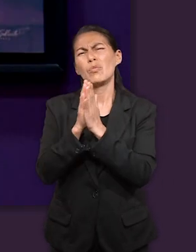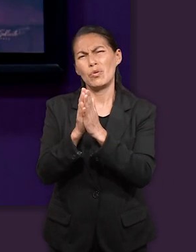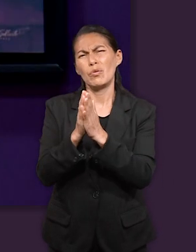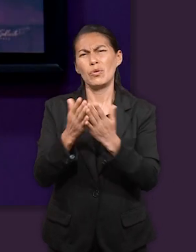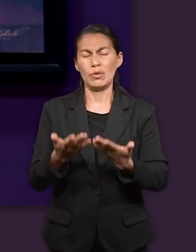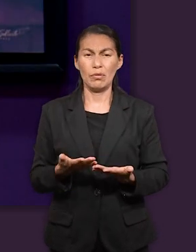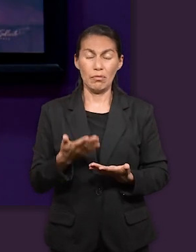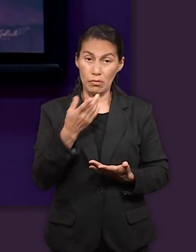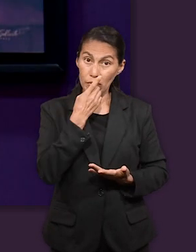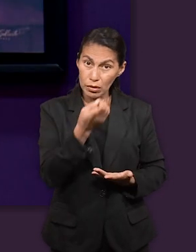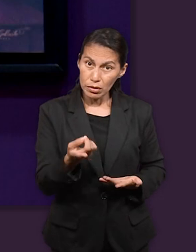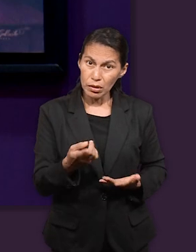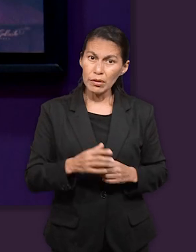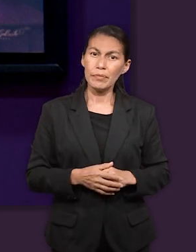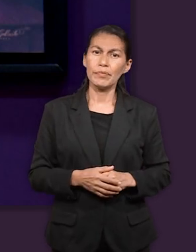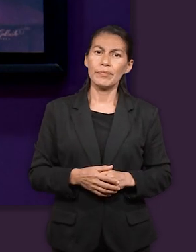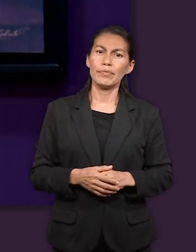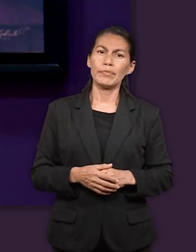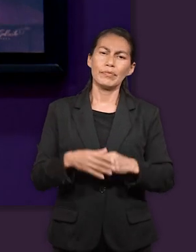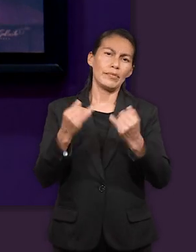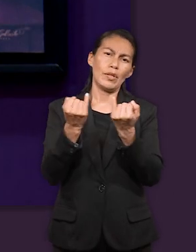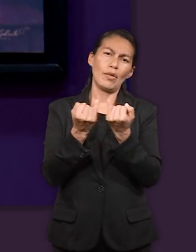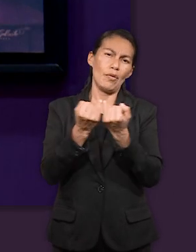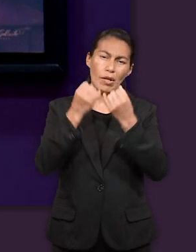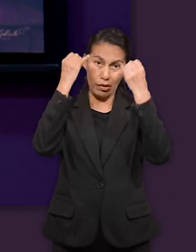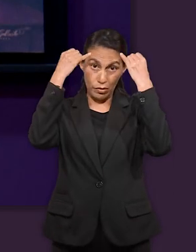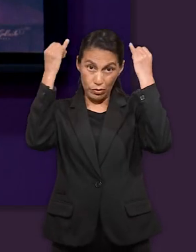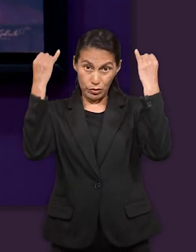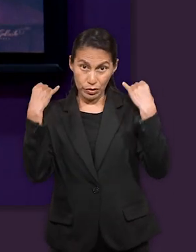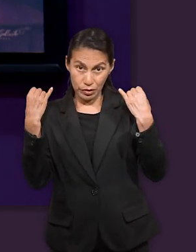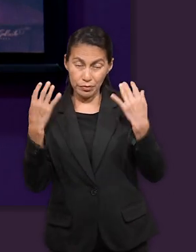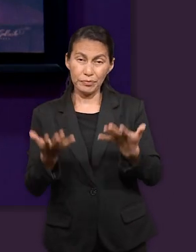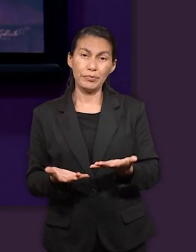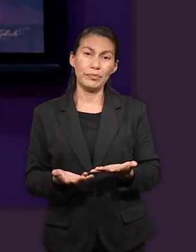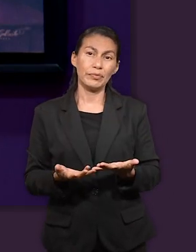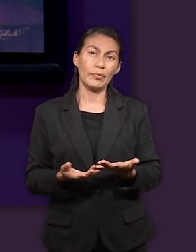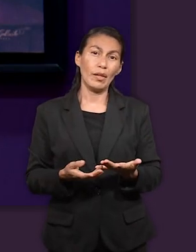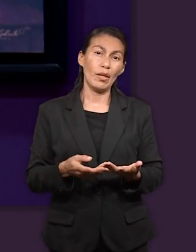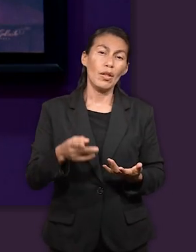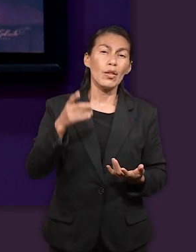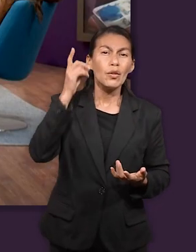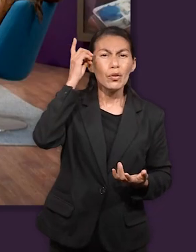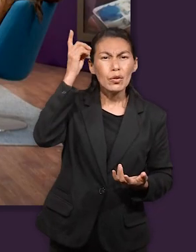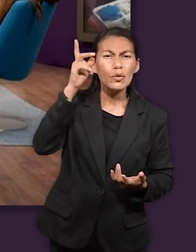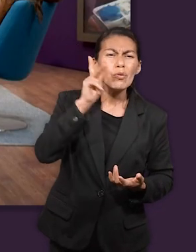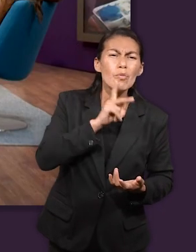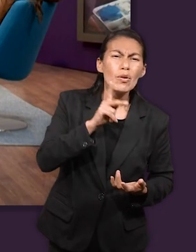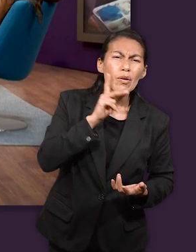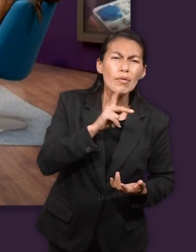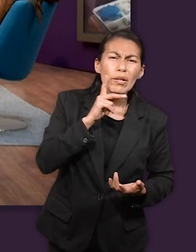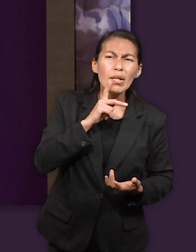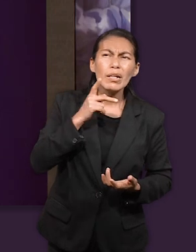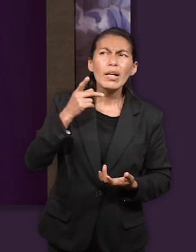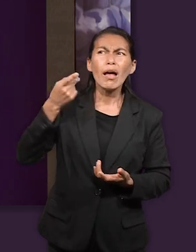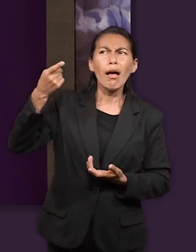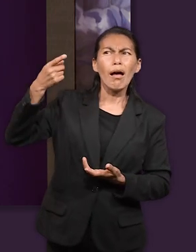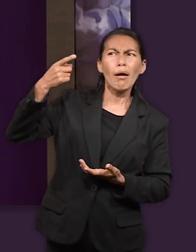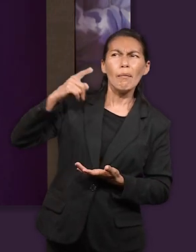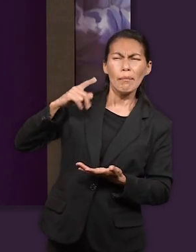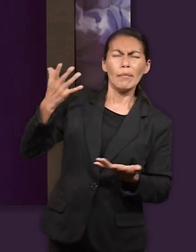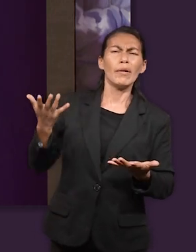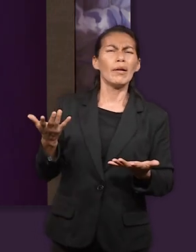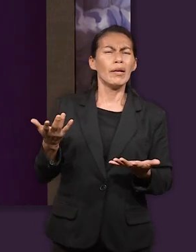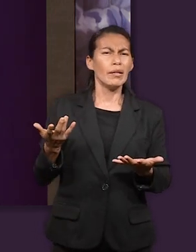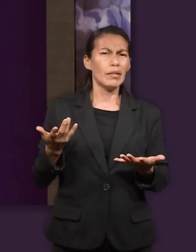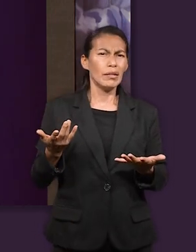su propia libertad para que su hermano pueda ser libre es que al igual que José en esta situación las